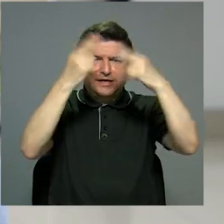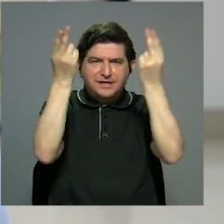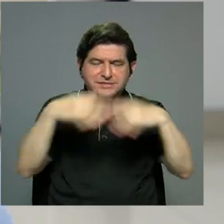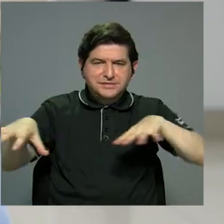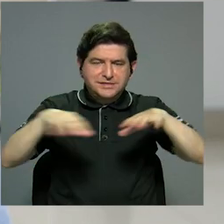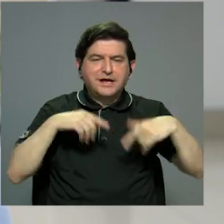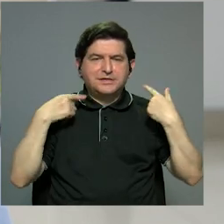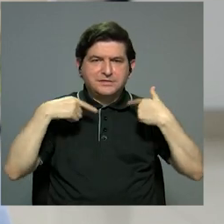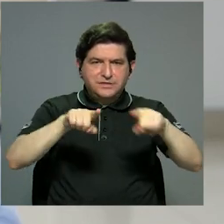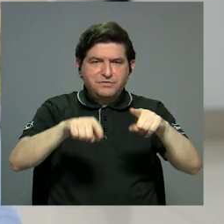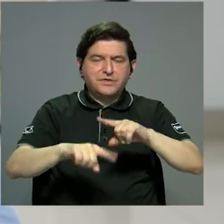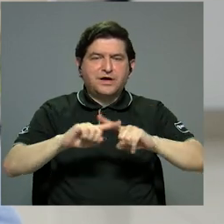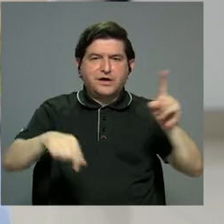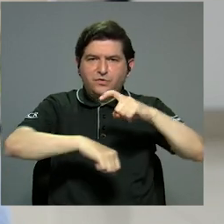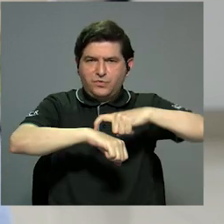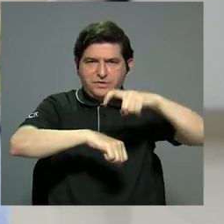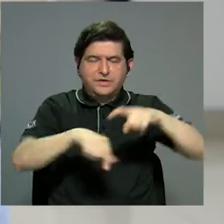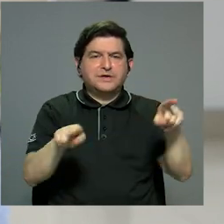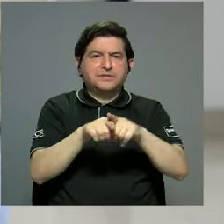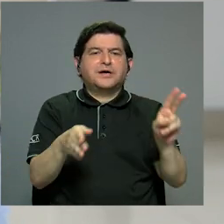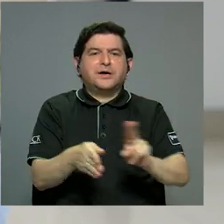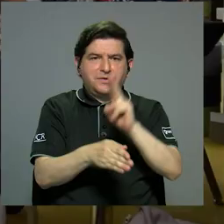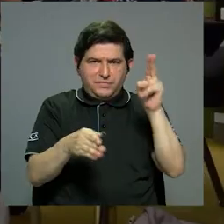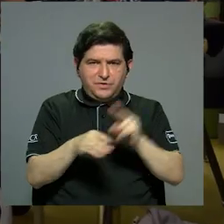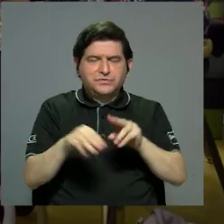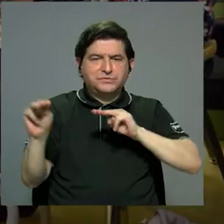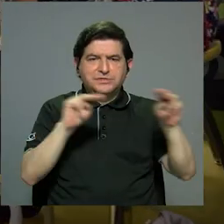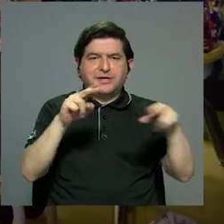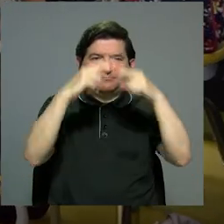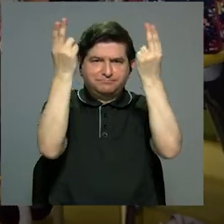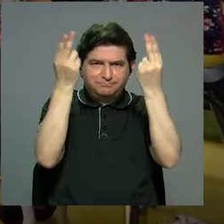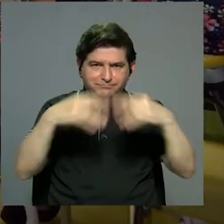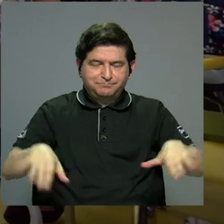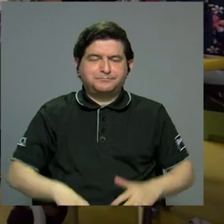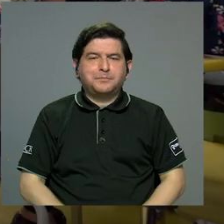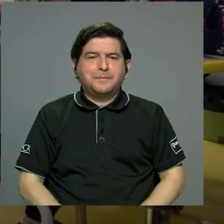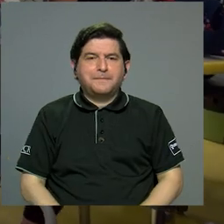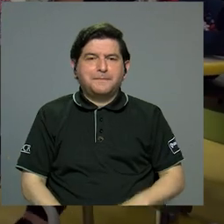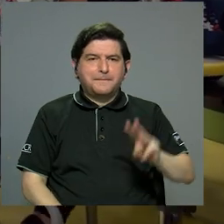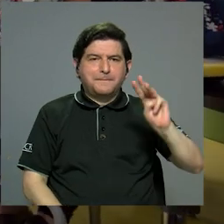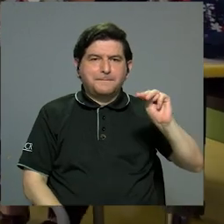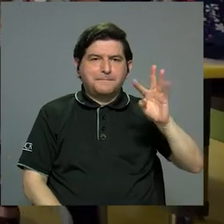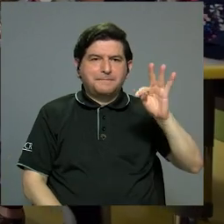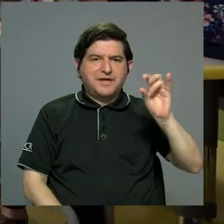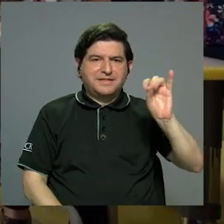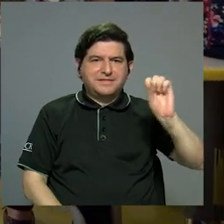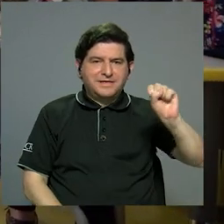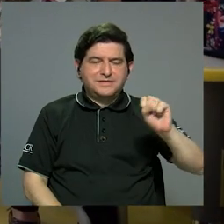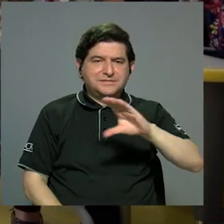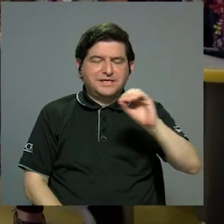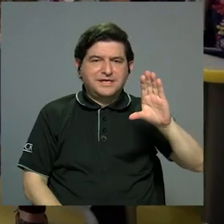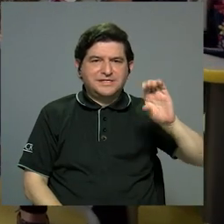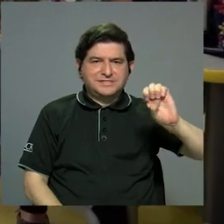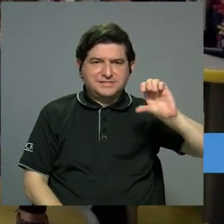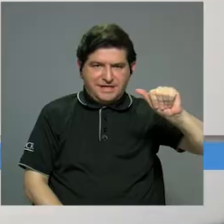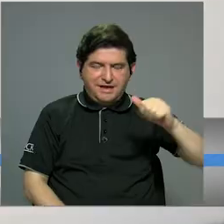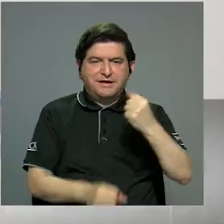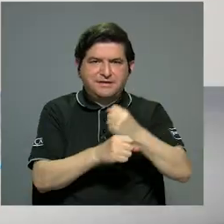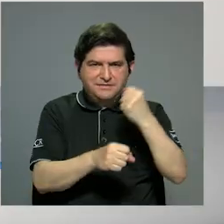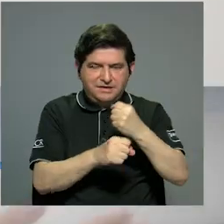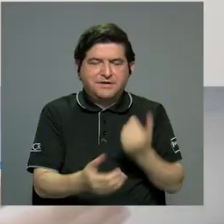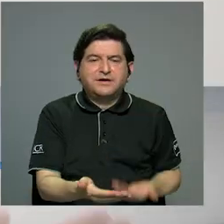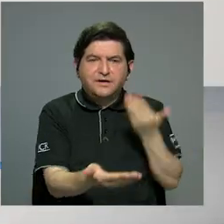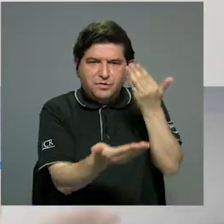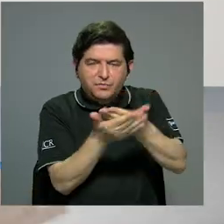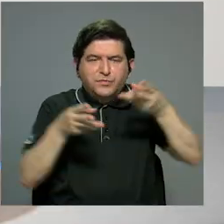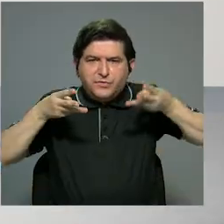virtuales con actividades sincrónicas o sincrónicas que también utilizan mediación virtual. Tanto METICS como el Centro de Evaluación Académica trabajan